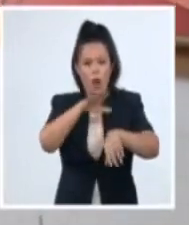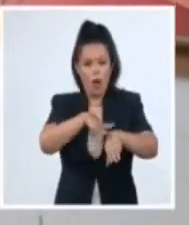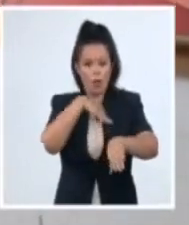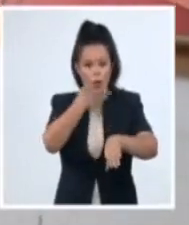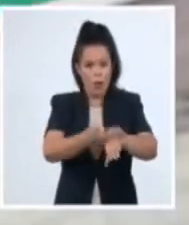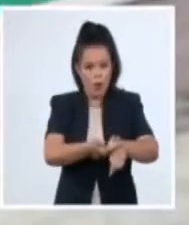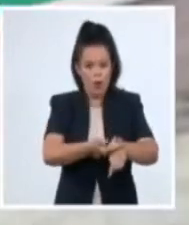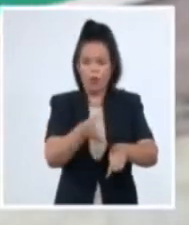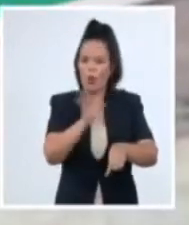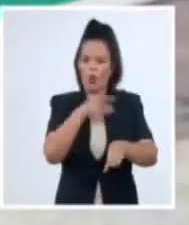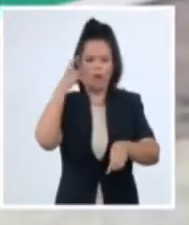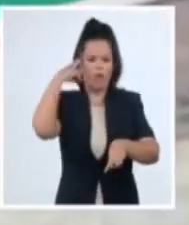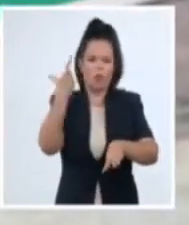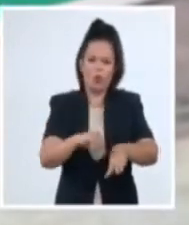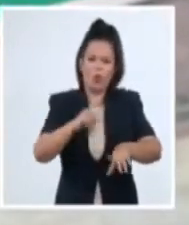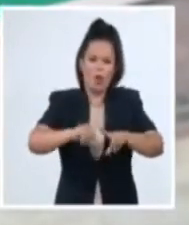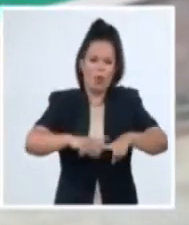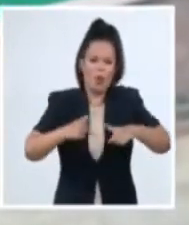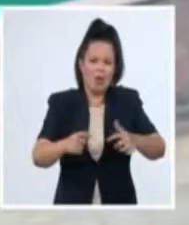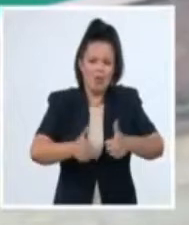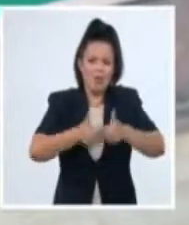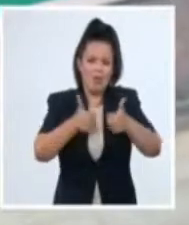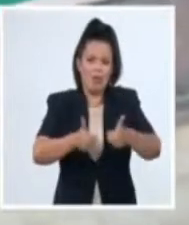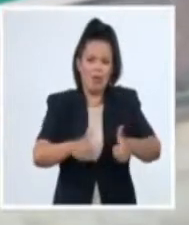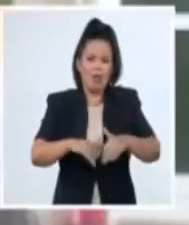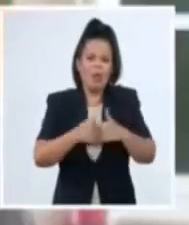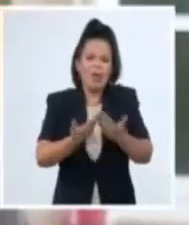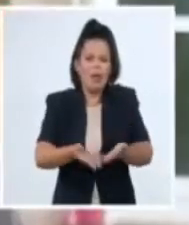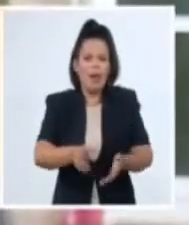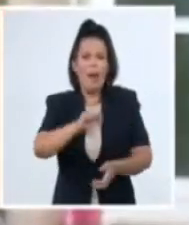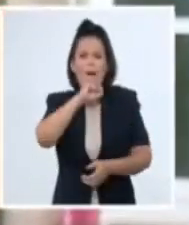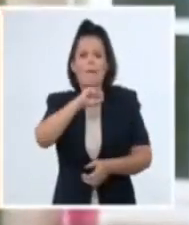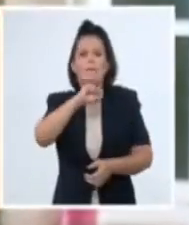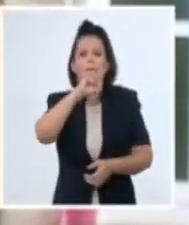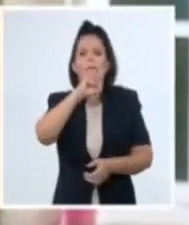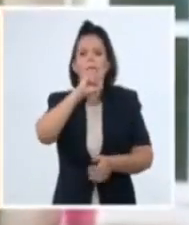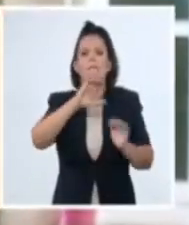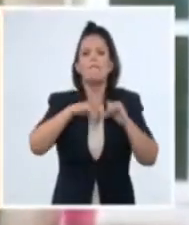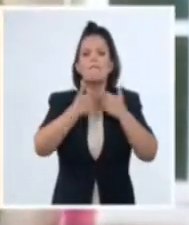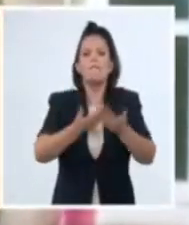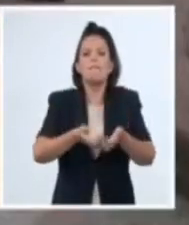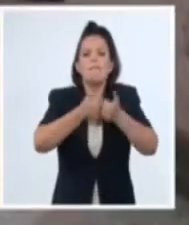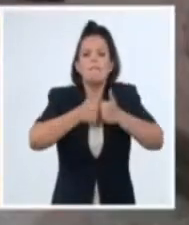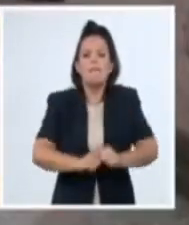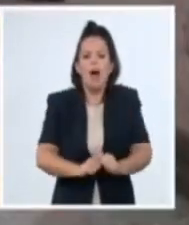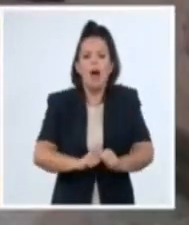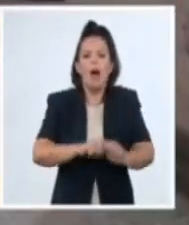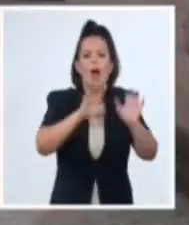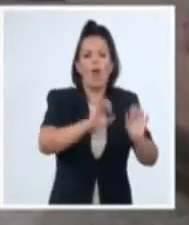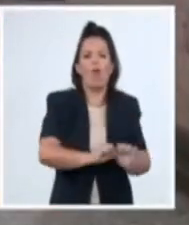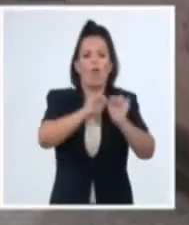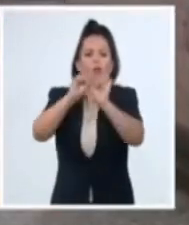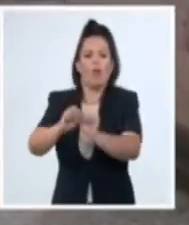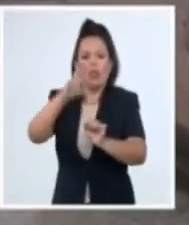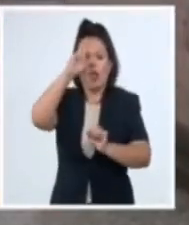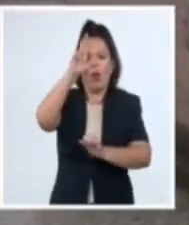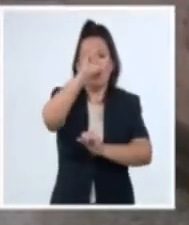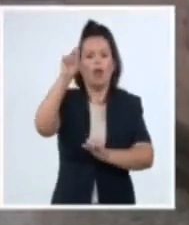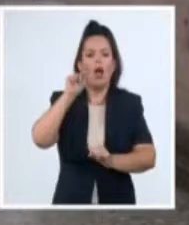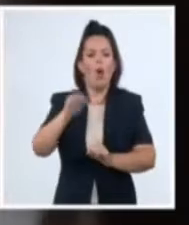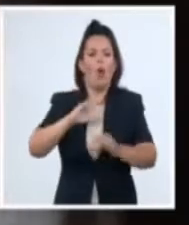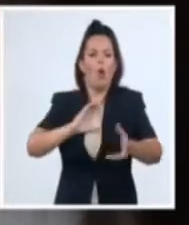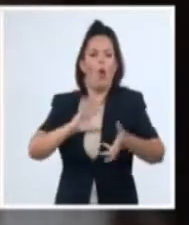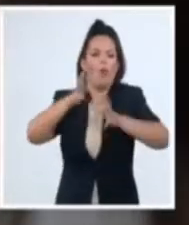aún no esclarecidas del todo, la madre del niño fue trasladada hasta la maternidad del Hospital Vladimir Ilish Lenin, con complicaciones